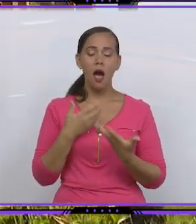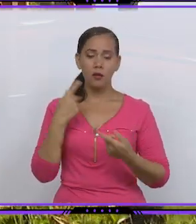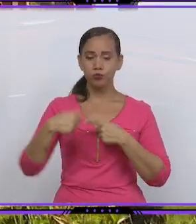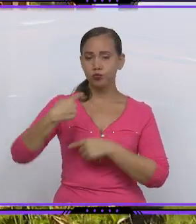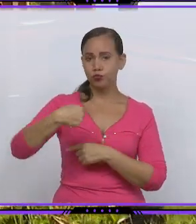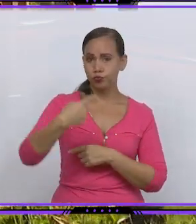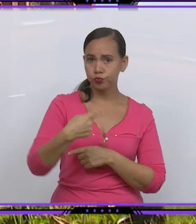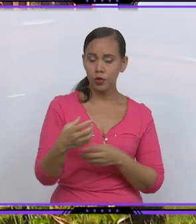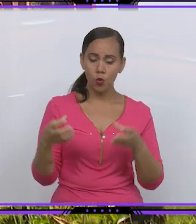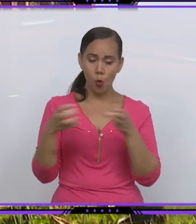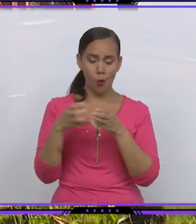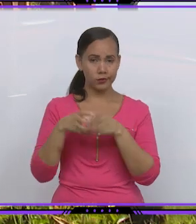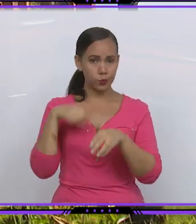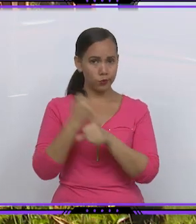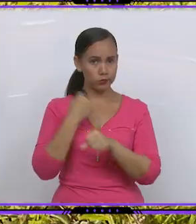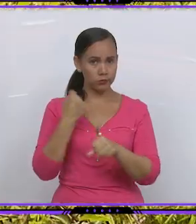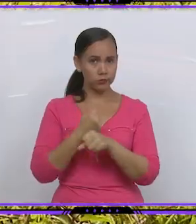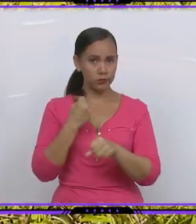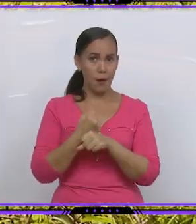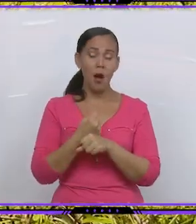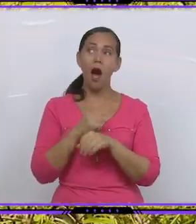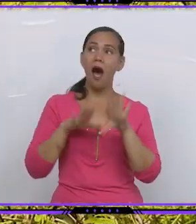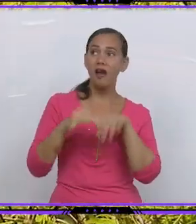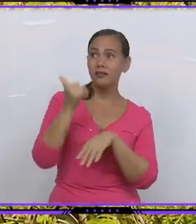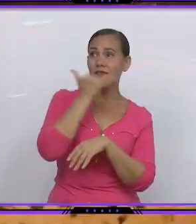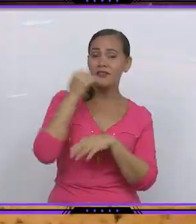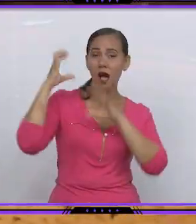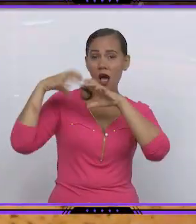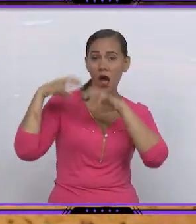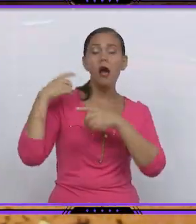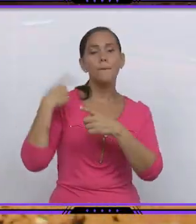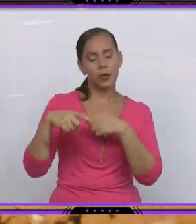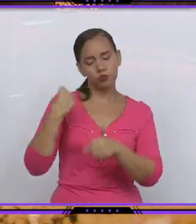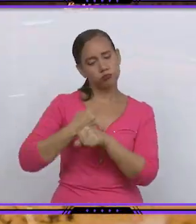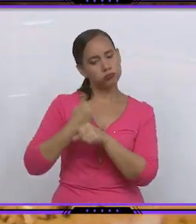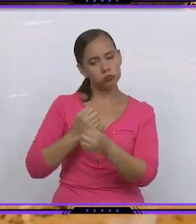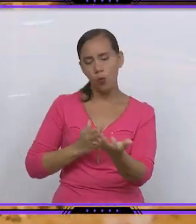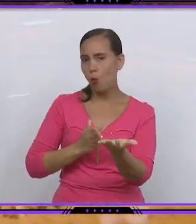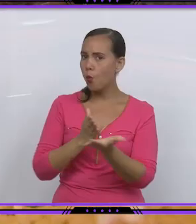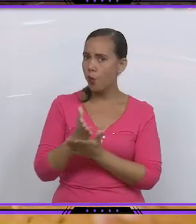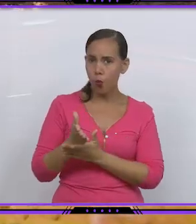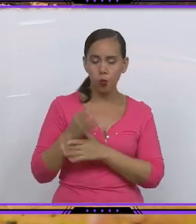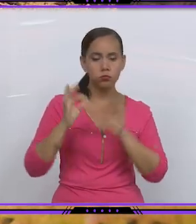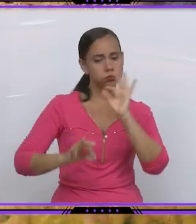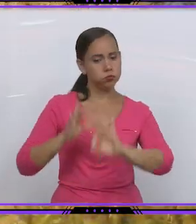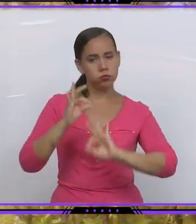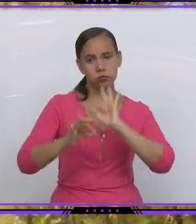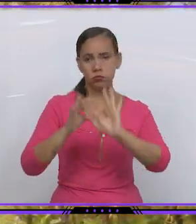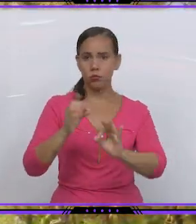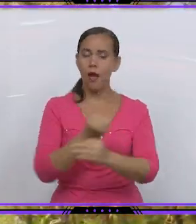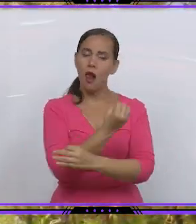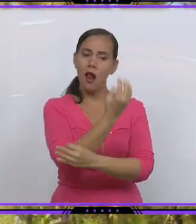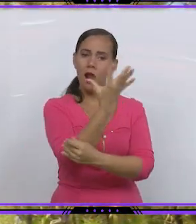cotidiana de este colectivo que pese a los desafíos se arraiga a la tierra como la postura para convertirse